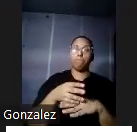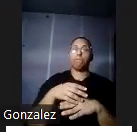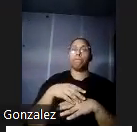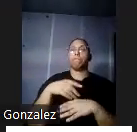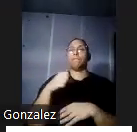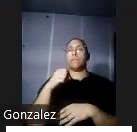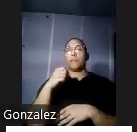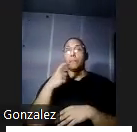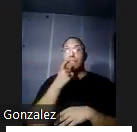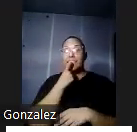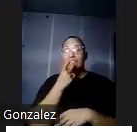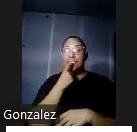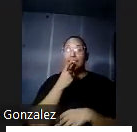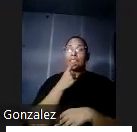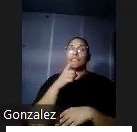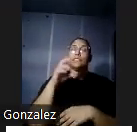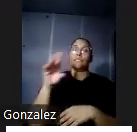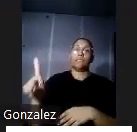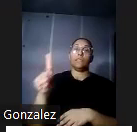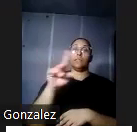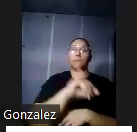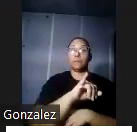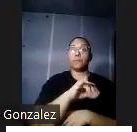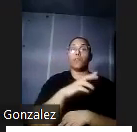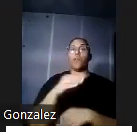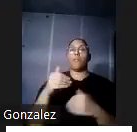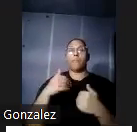extremo izquierdo y derecho de la entrada principal también tienen